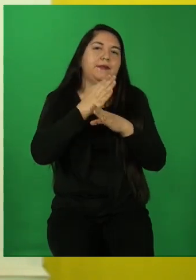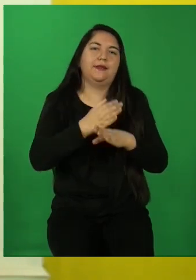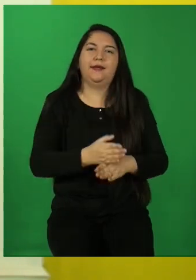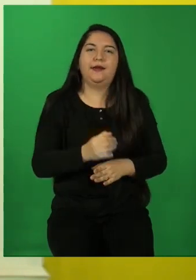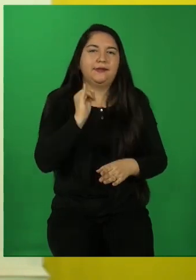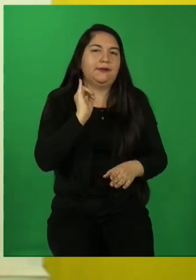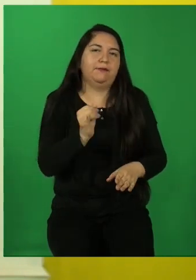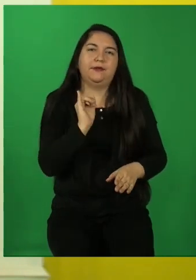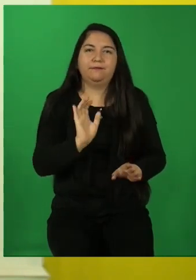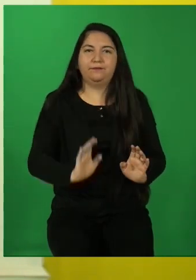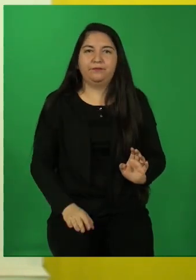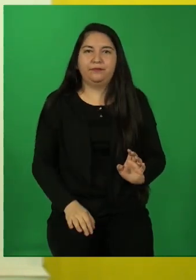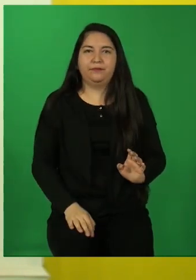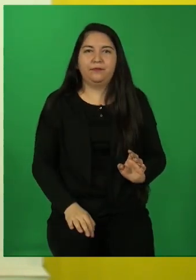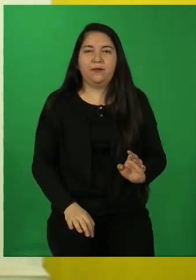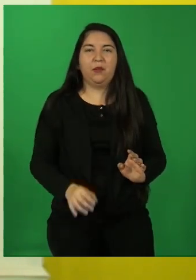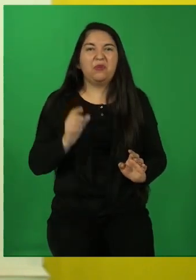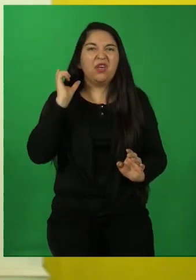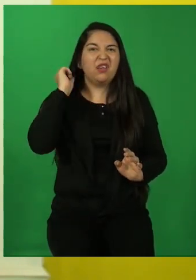sabe alguien o no.